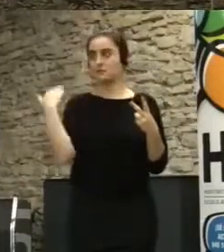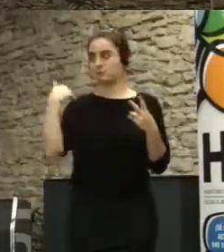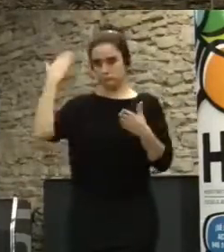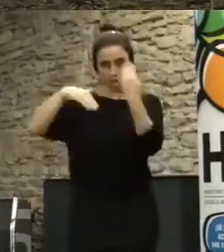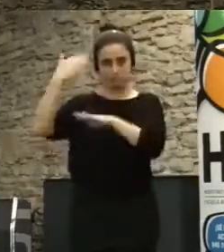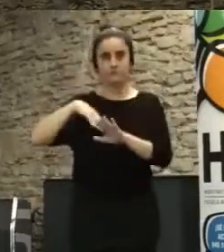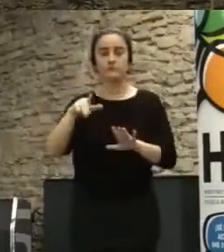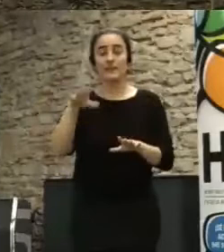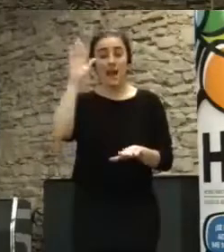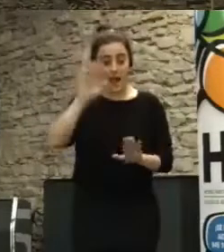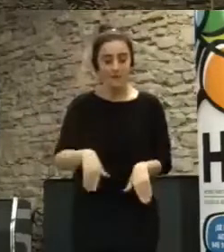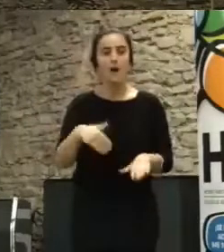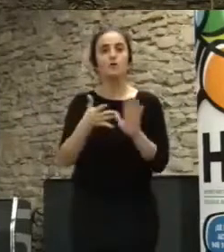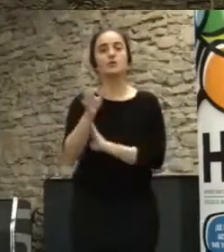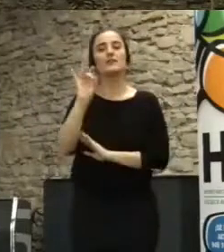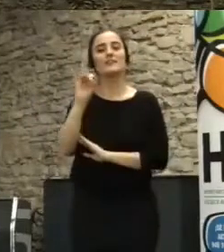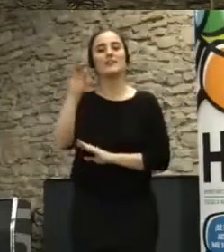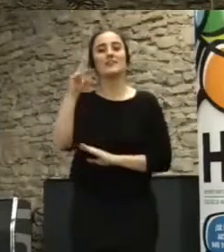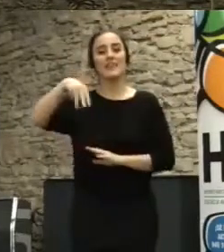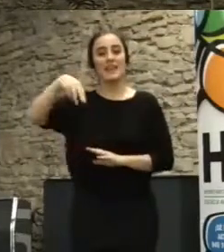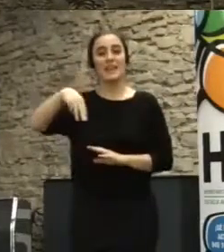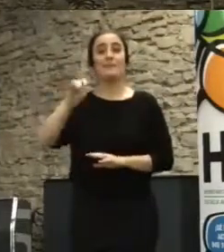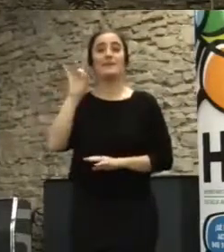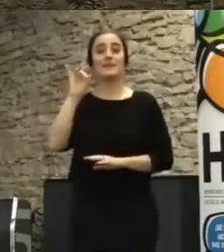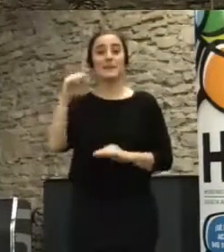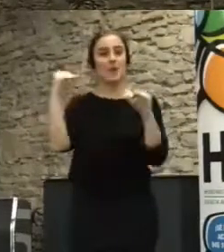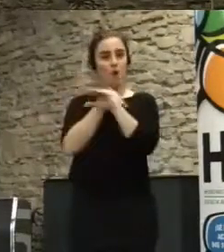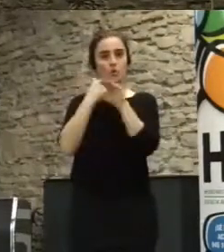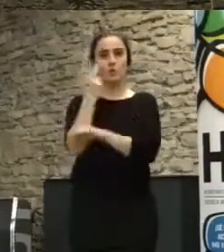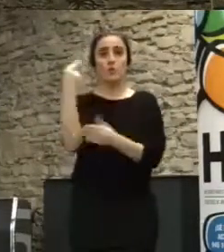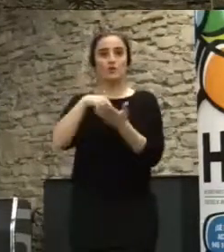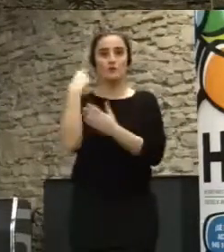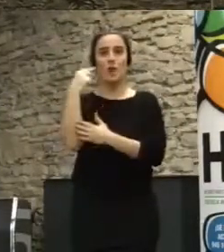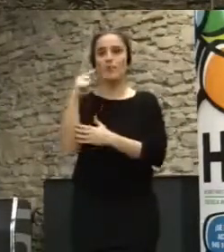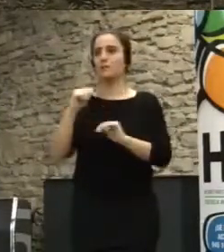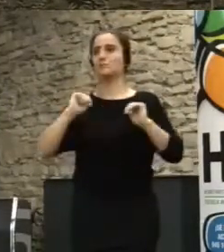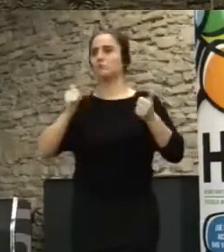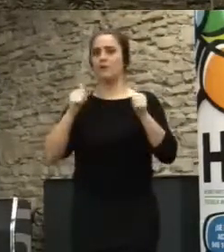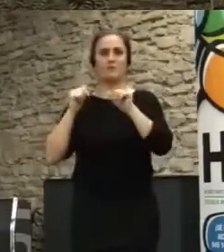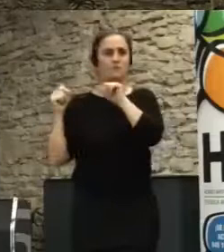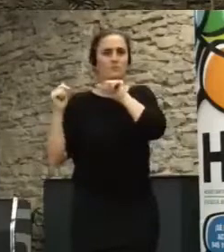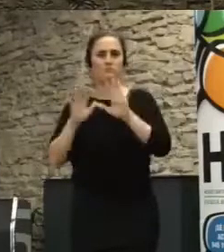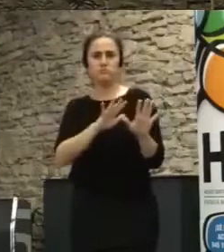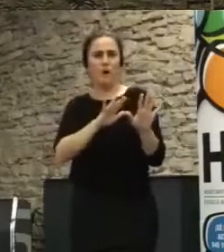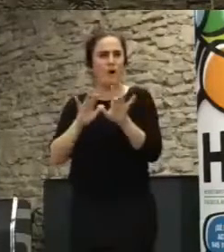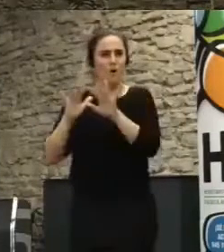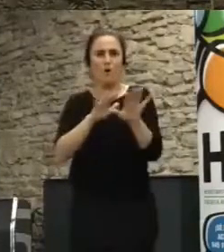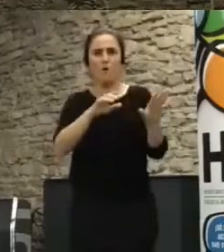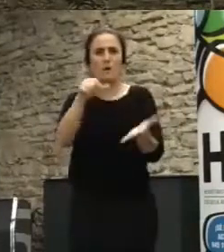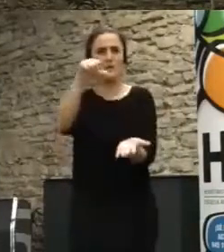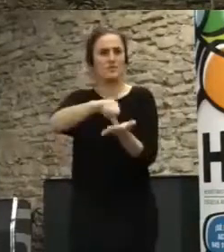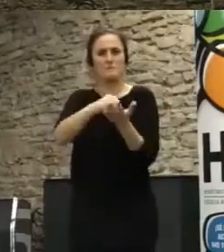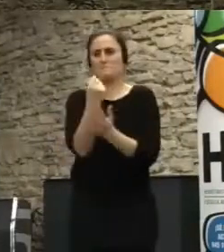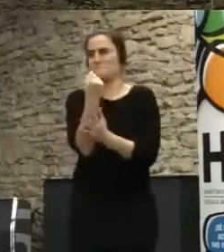datos del 15M, concretamente del 15 de octubre del 2011, que fue la gran manifestación global en más de mil ciudades de todo el mundo.